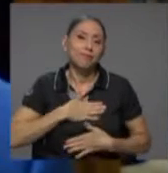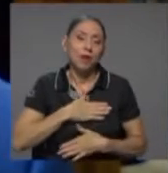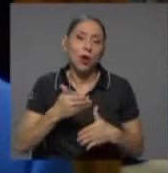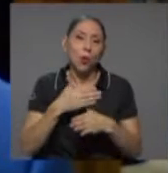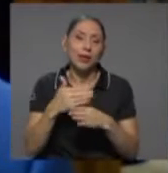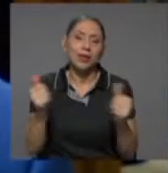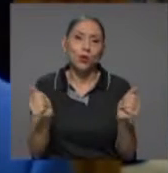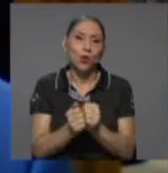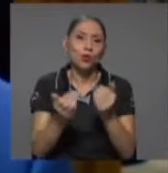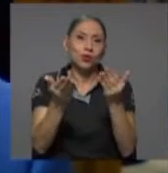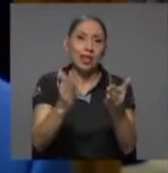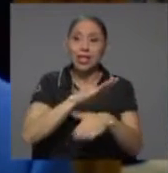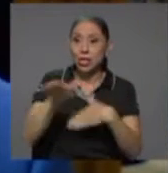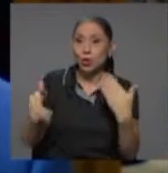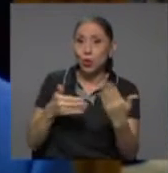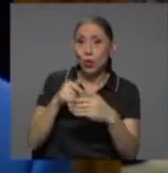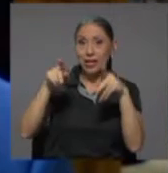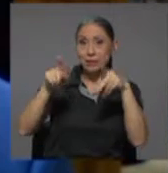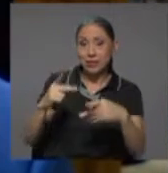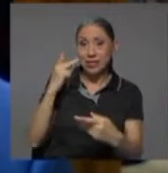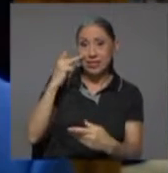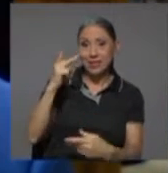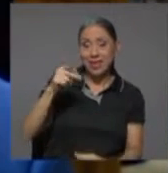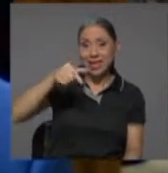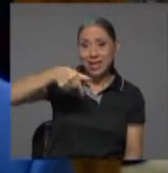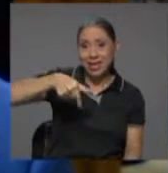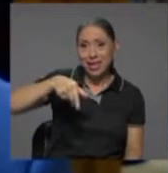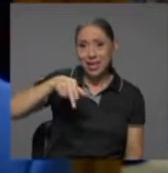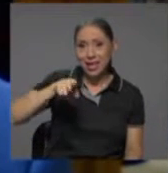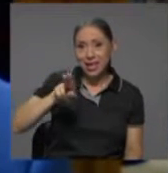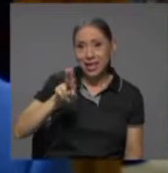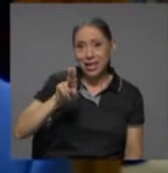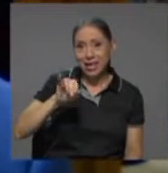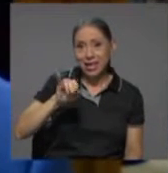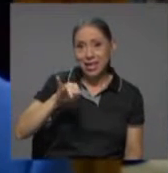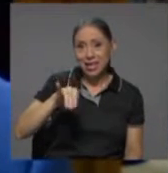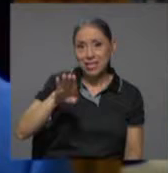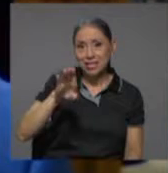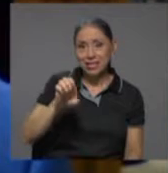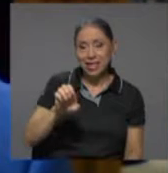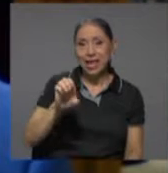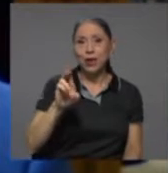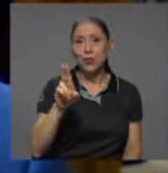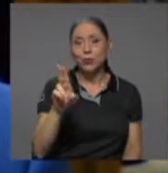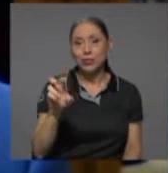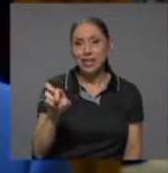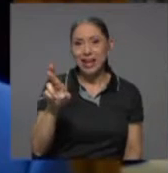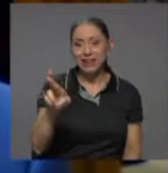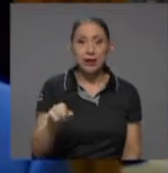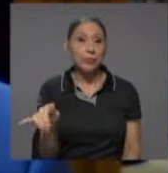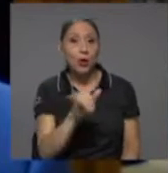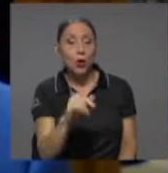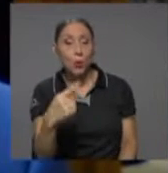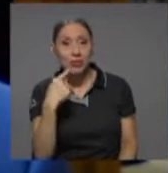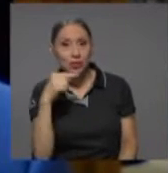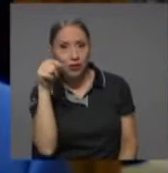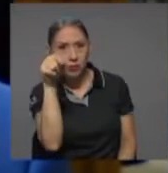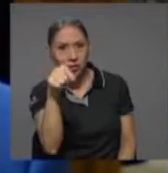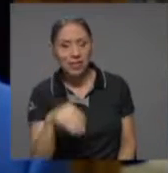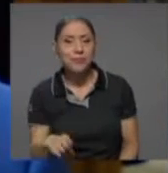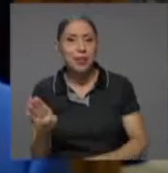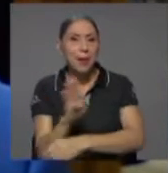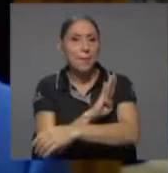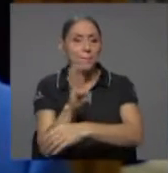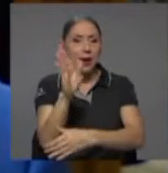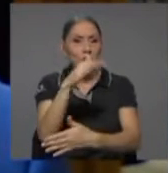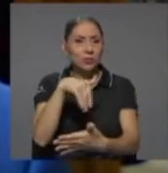nos siguen en 15 UCR. Realmente, como usted mencionaba, Don Juan Rafael, el Banco Central ha tenido